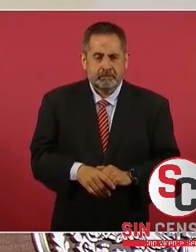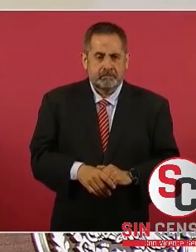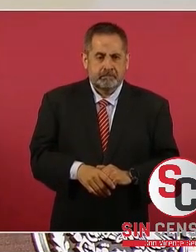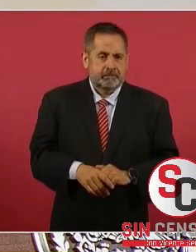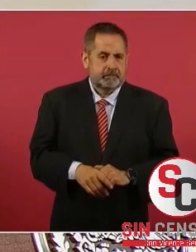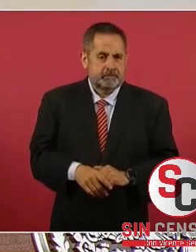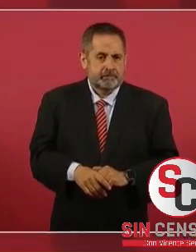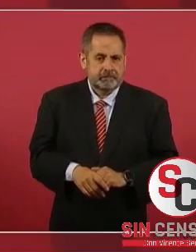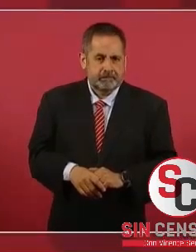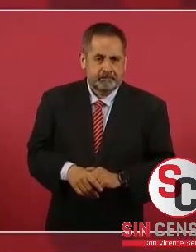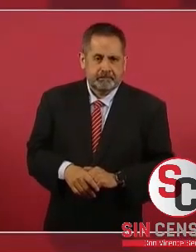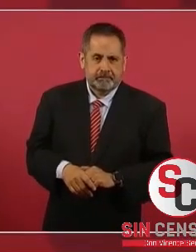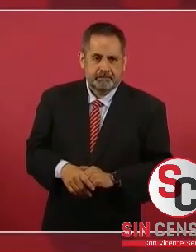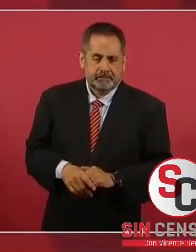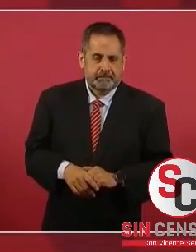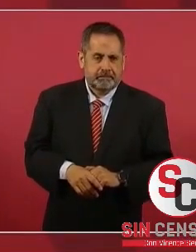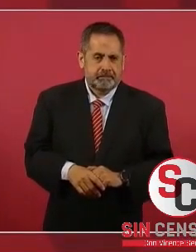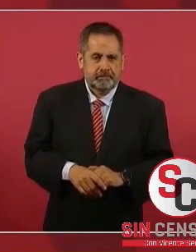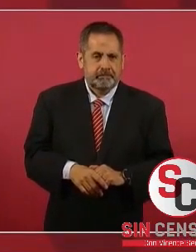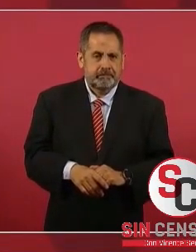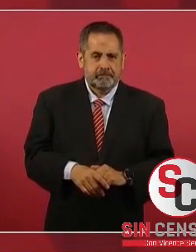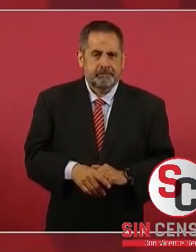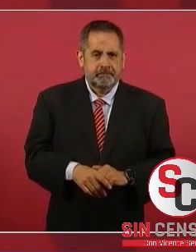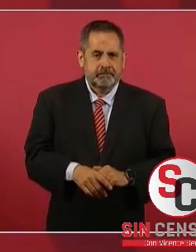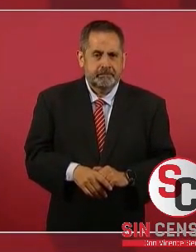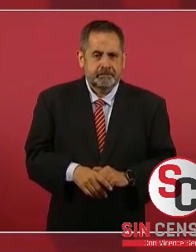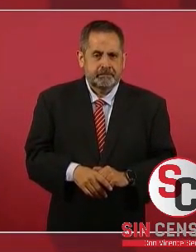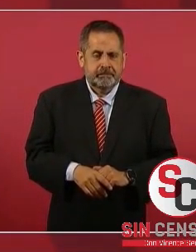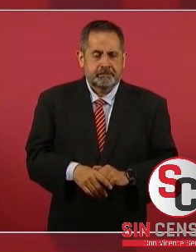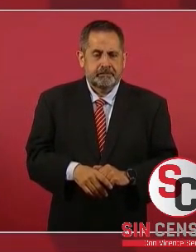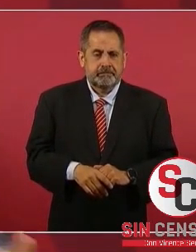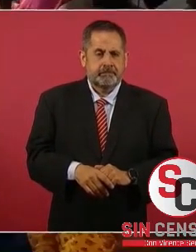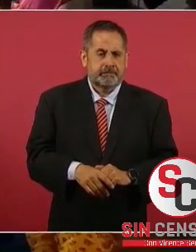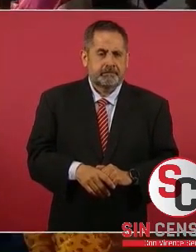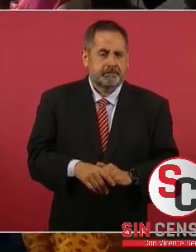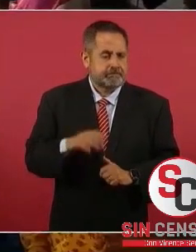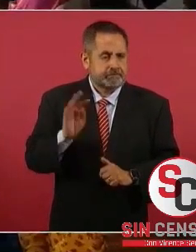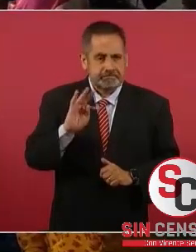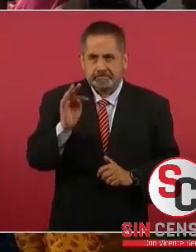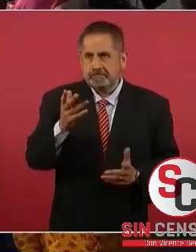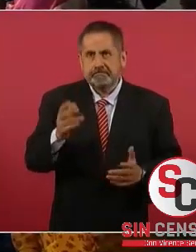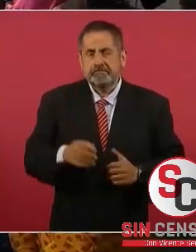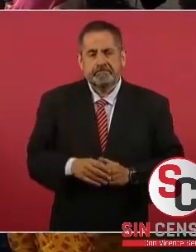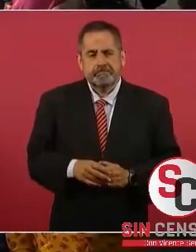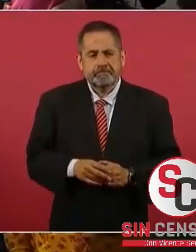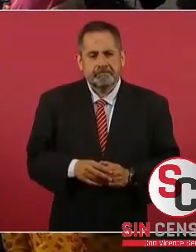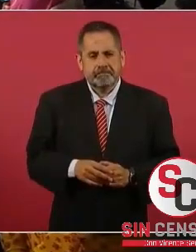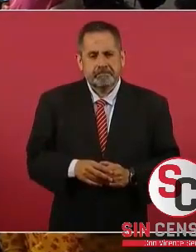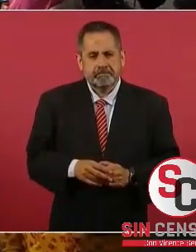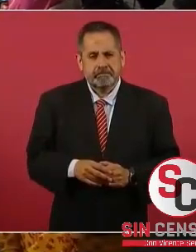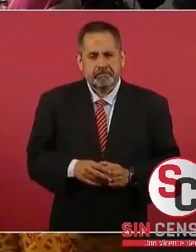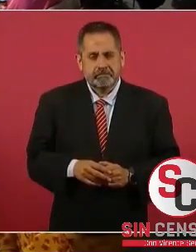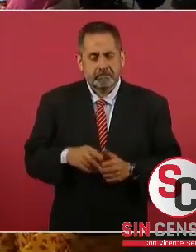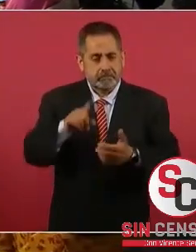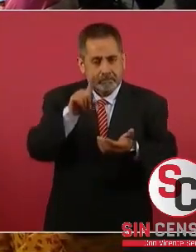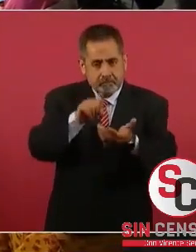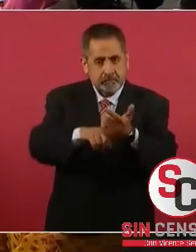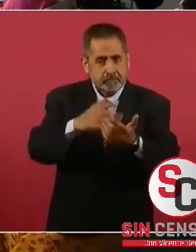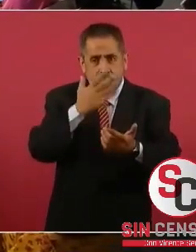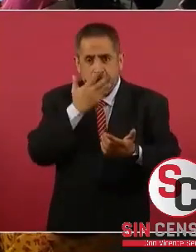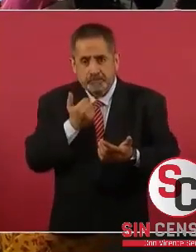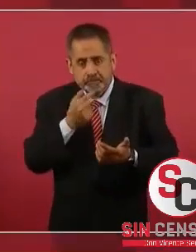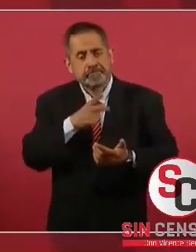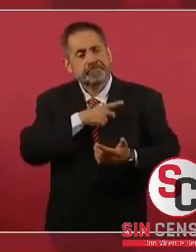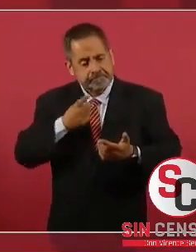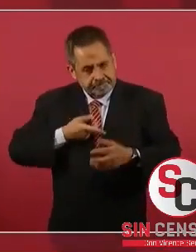si no tienen el mecanismo, lo deben